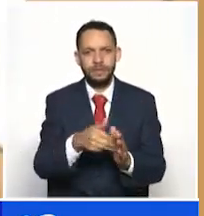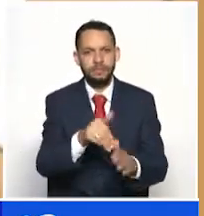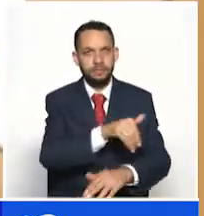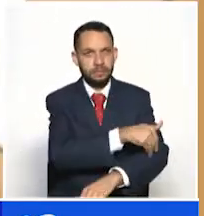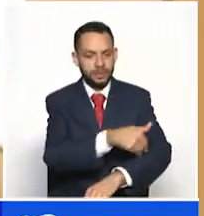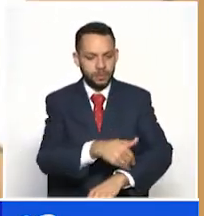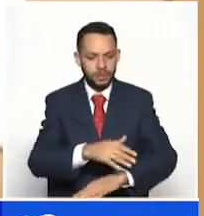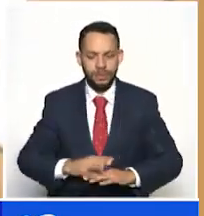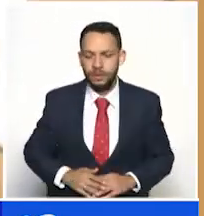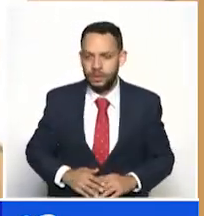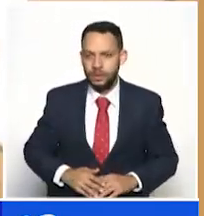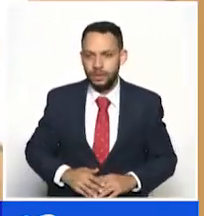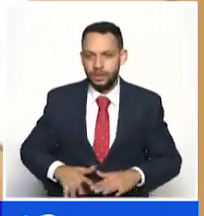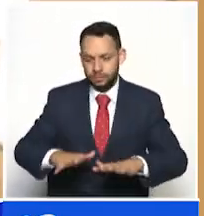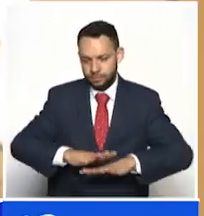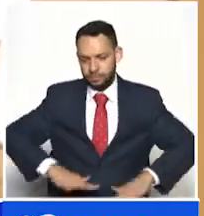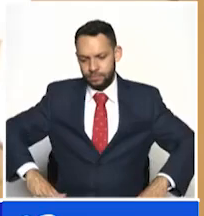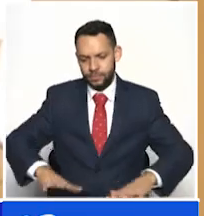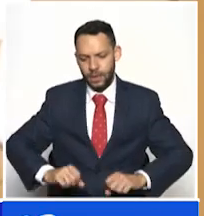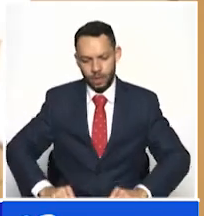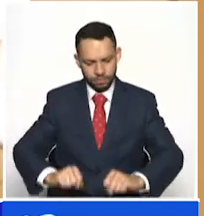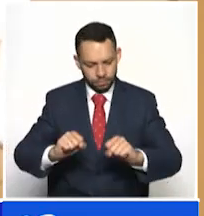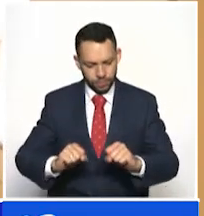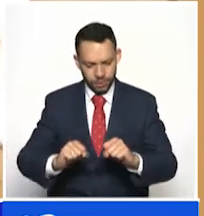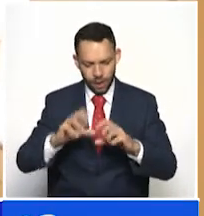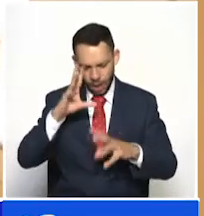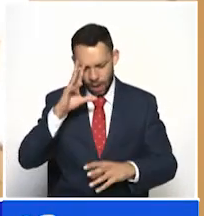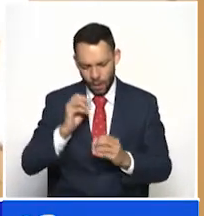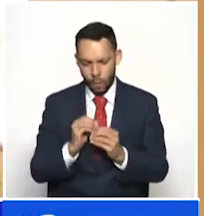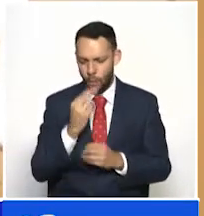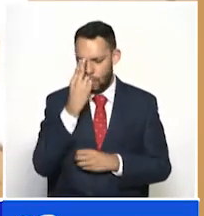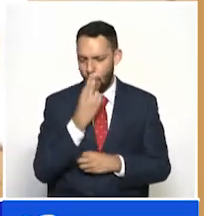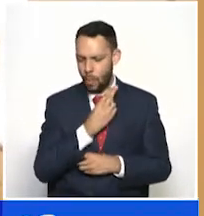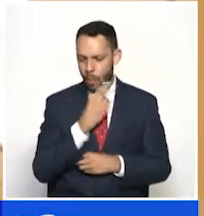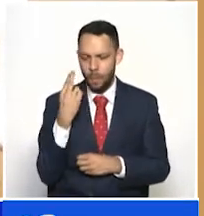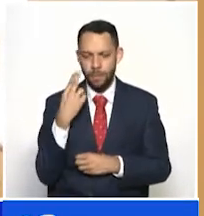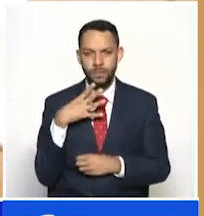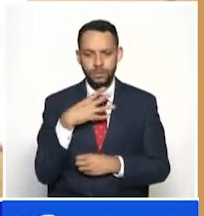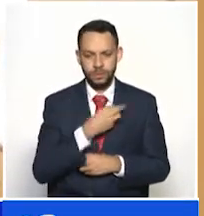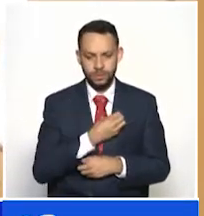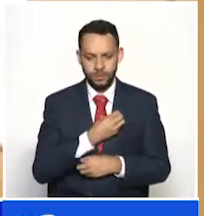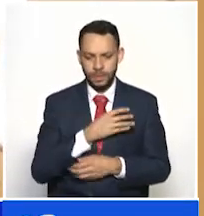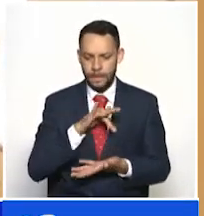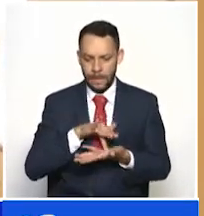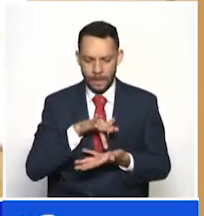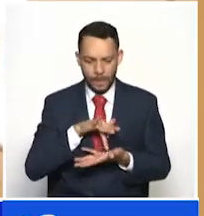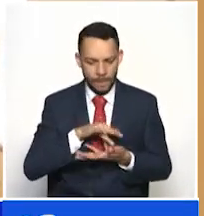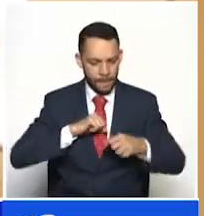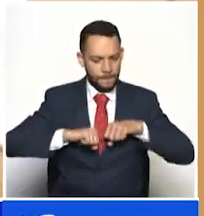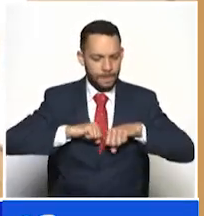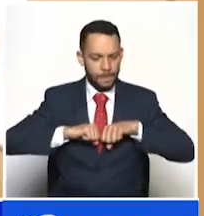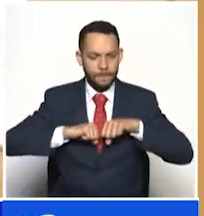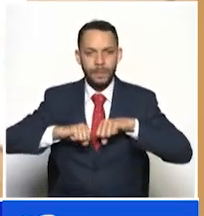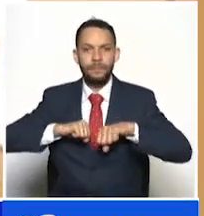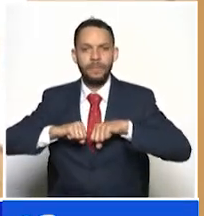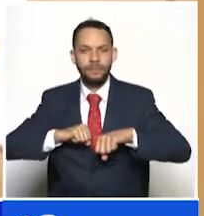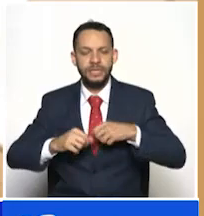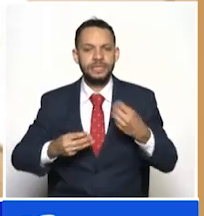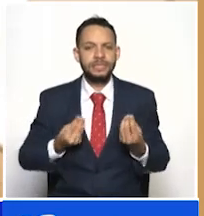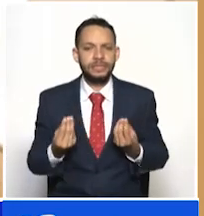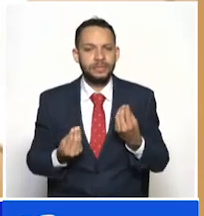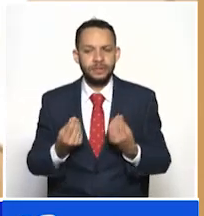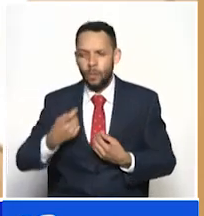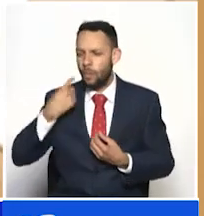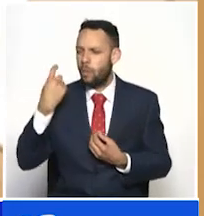corporación está comprometida está participando de una forma activa en busca de